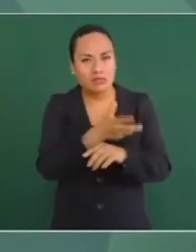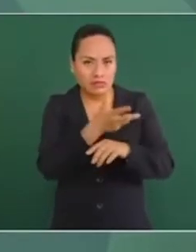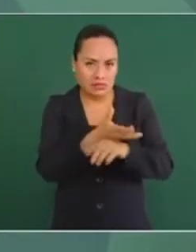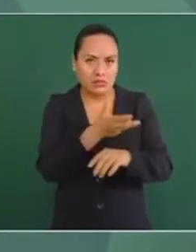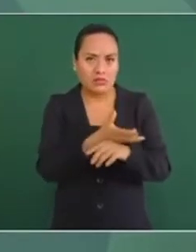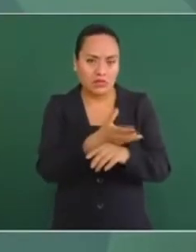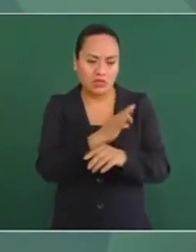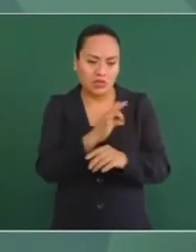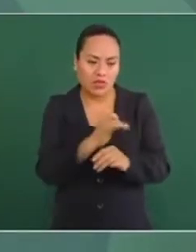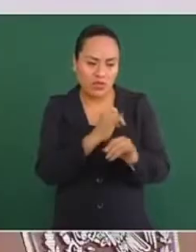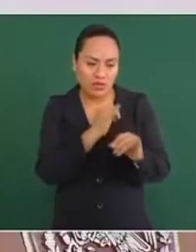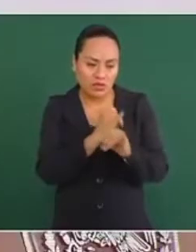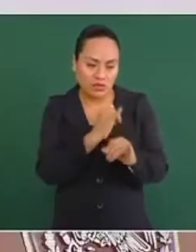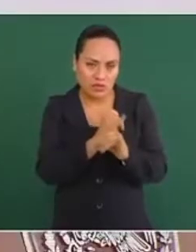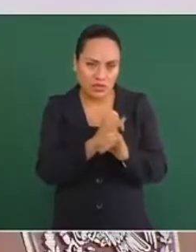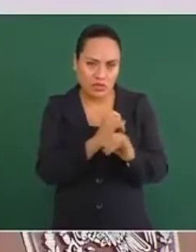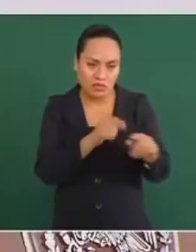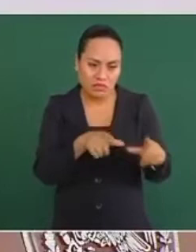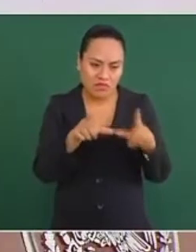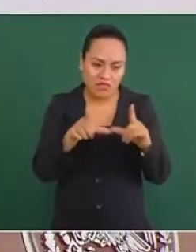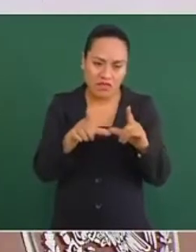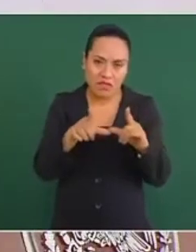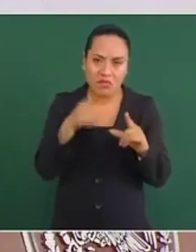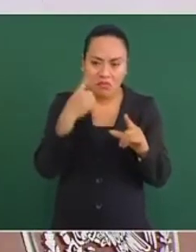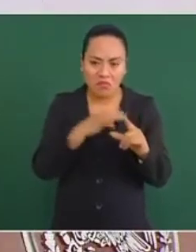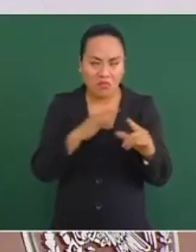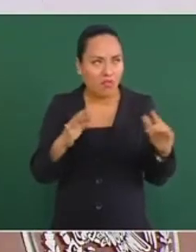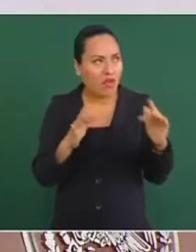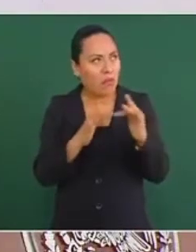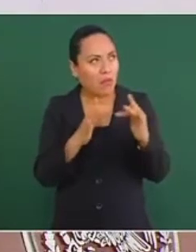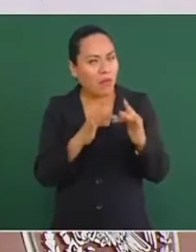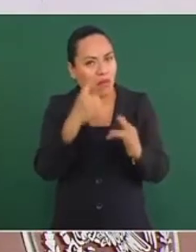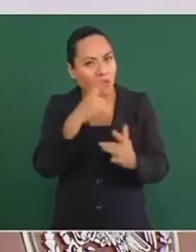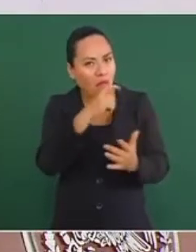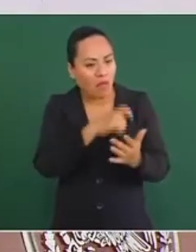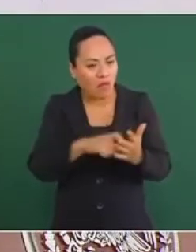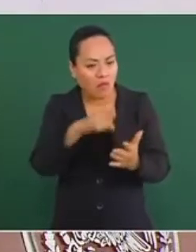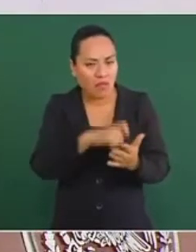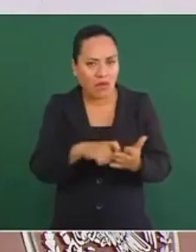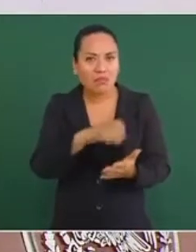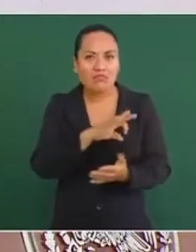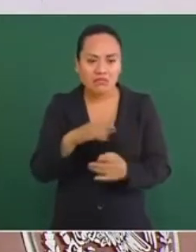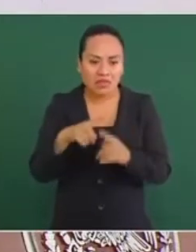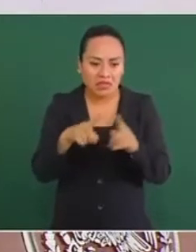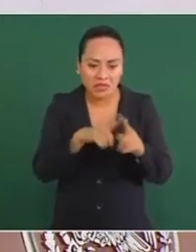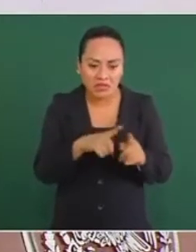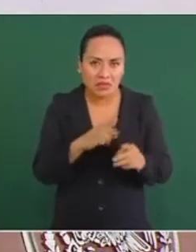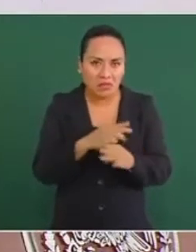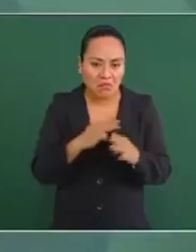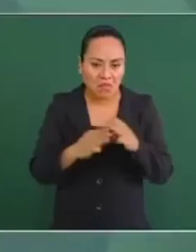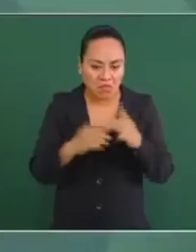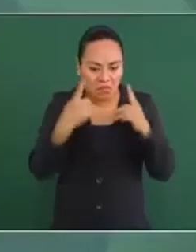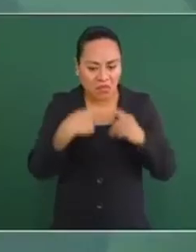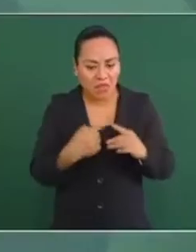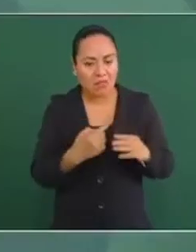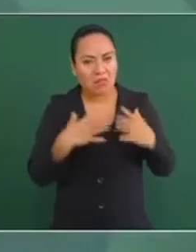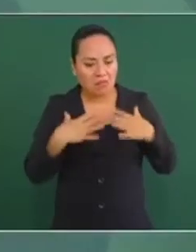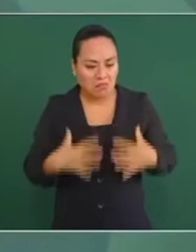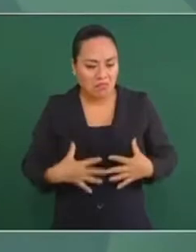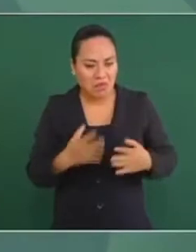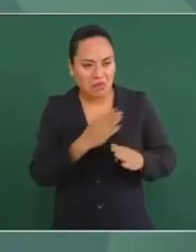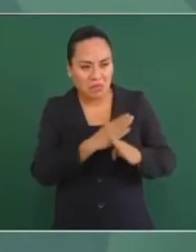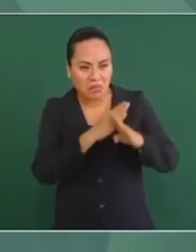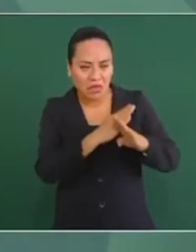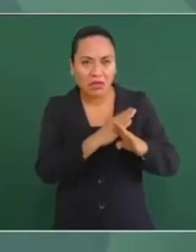Internet o a través de alguna plataforma ese tipo de equipamiento. Y también, ¿por qué no decirlo?, al menos